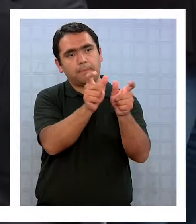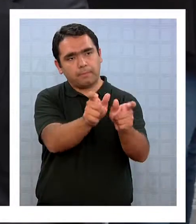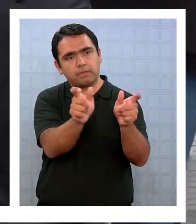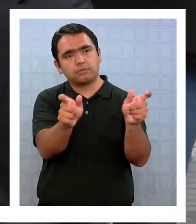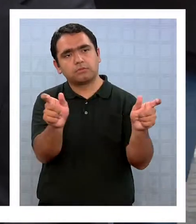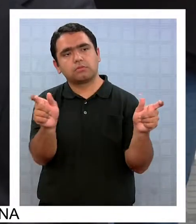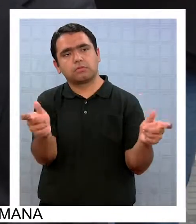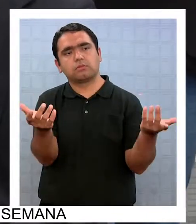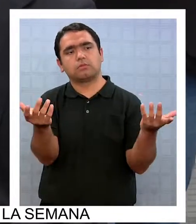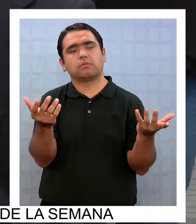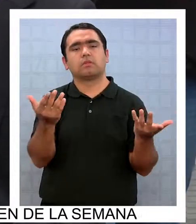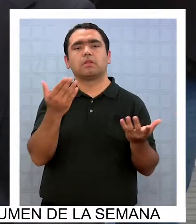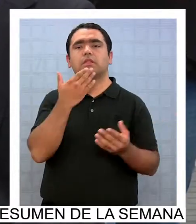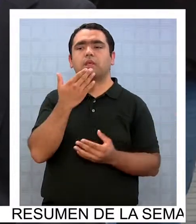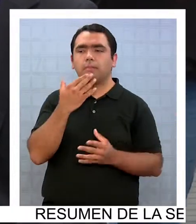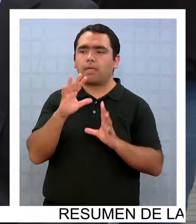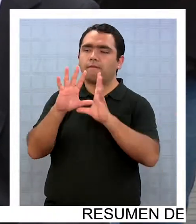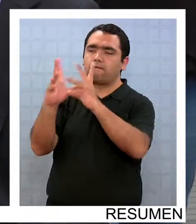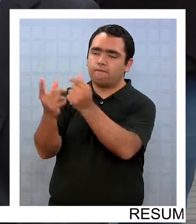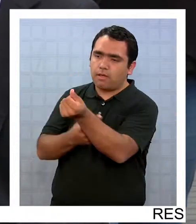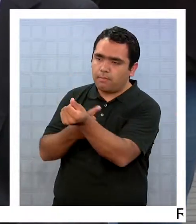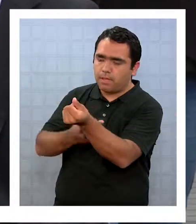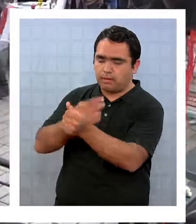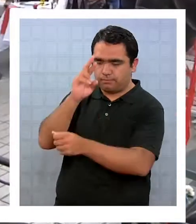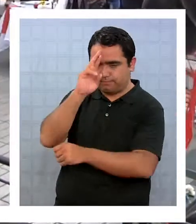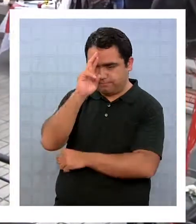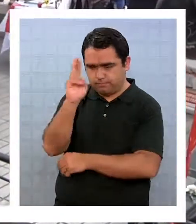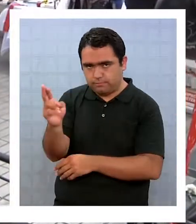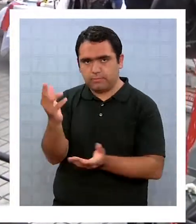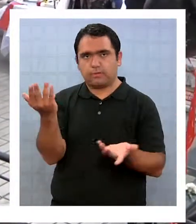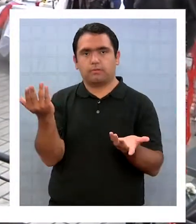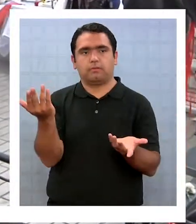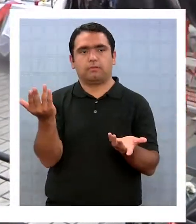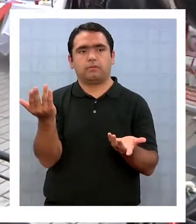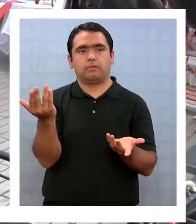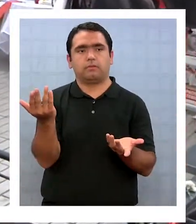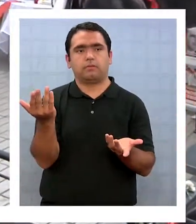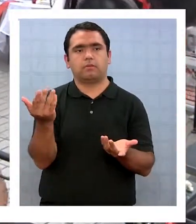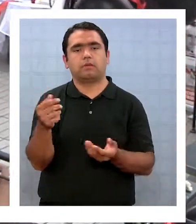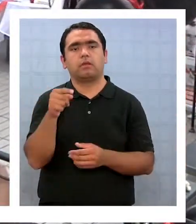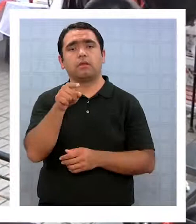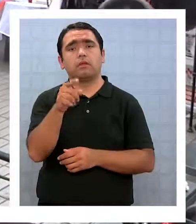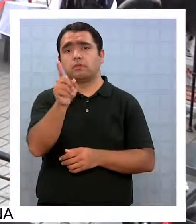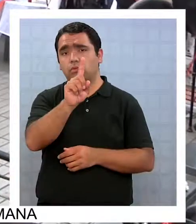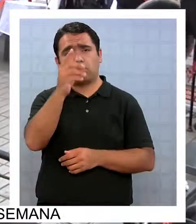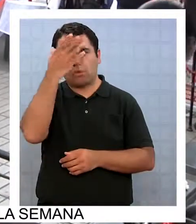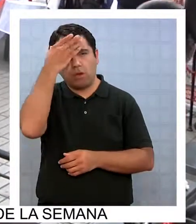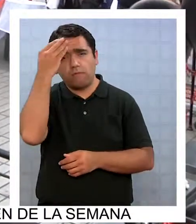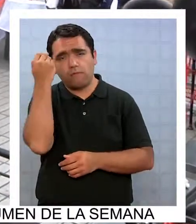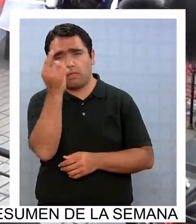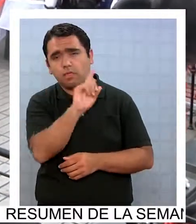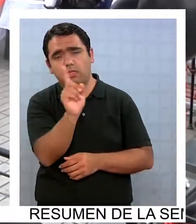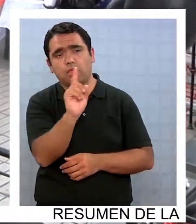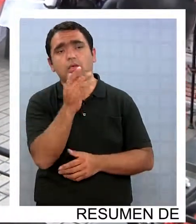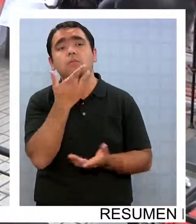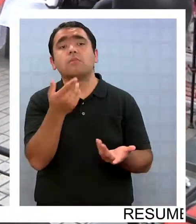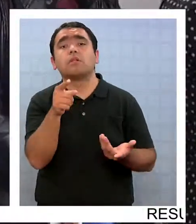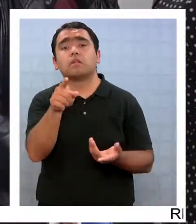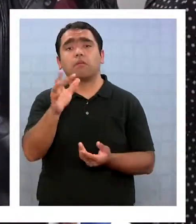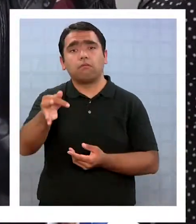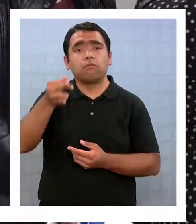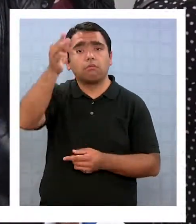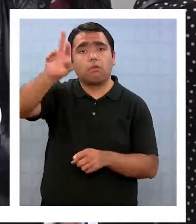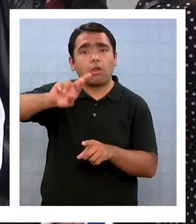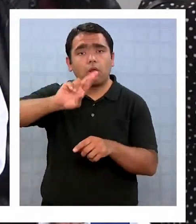y los familiares, los que van quedando. Y no olvidar esto para que no vuelva a